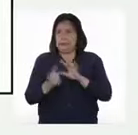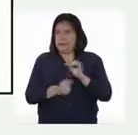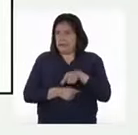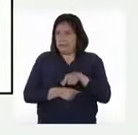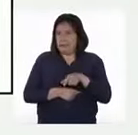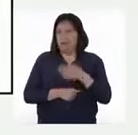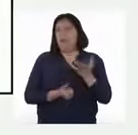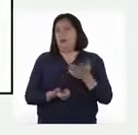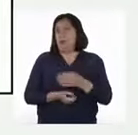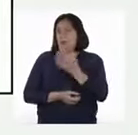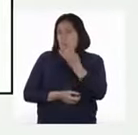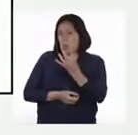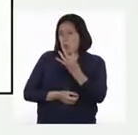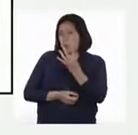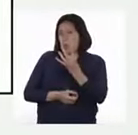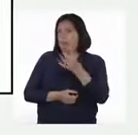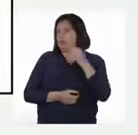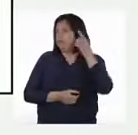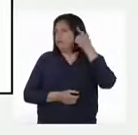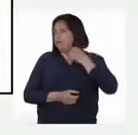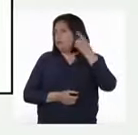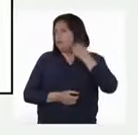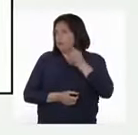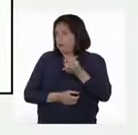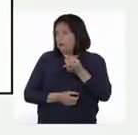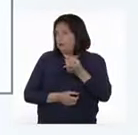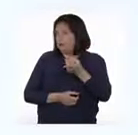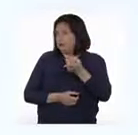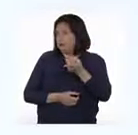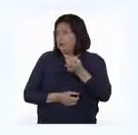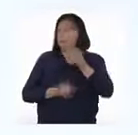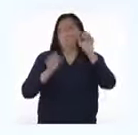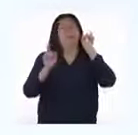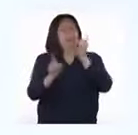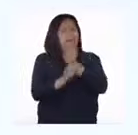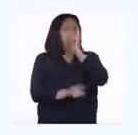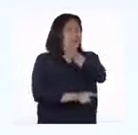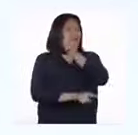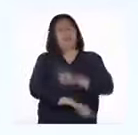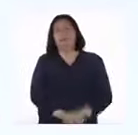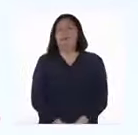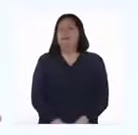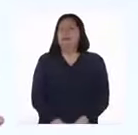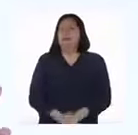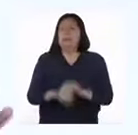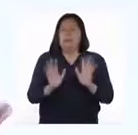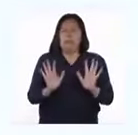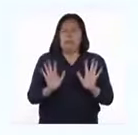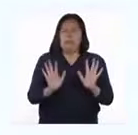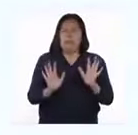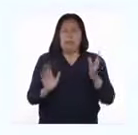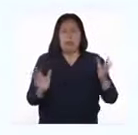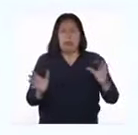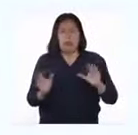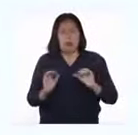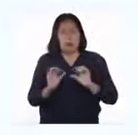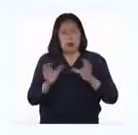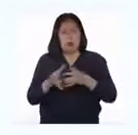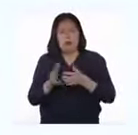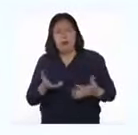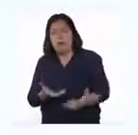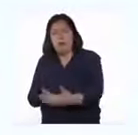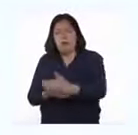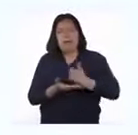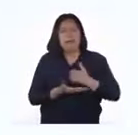de las cuales cuatro vicuñas estarían etiquetadas. Exacto. Y si atrapamos otro